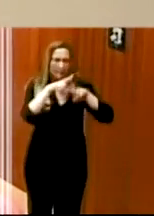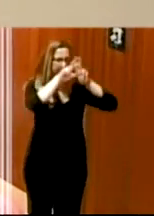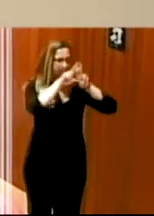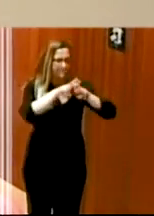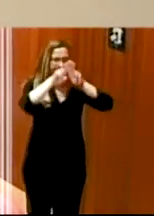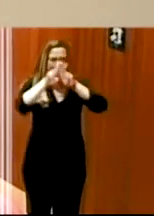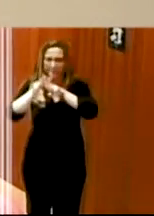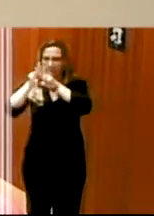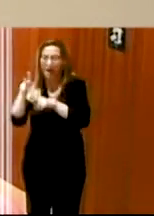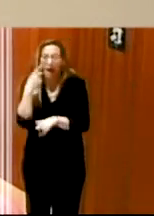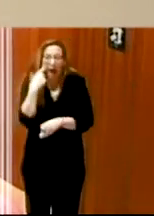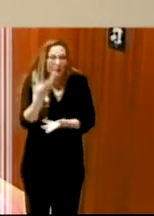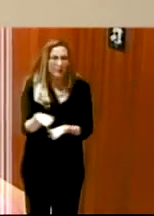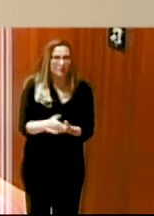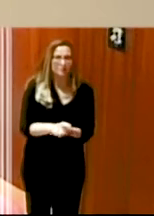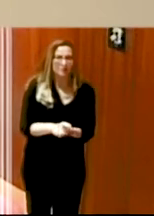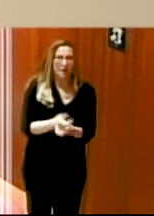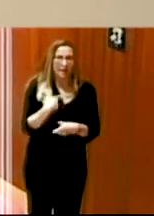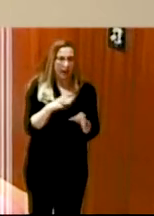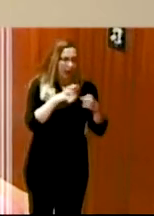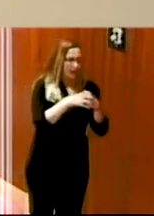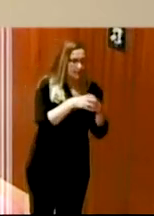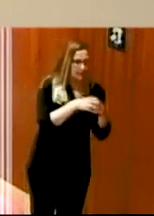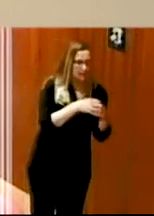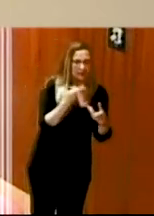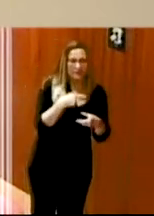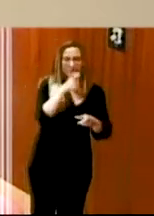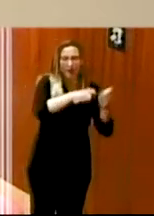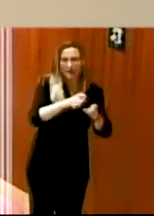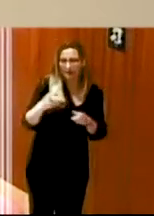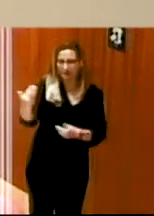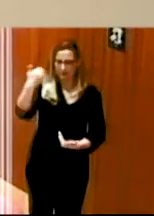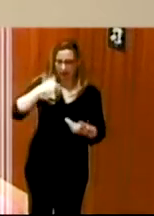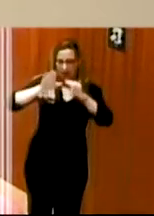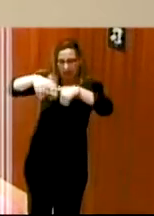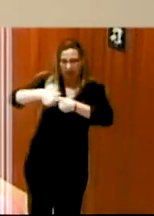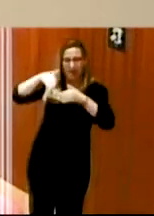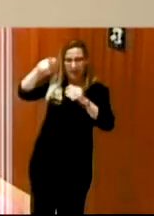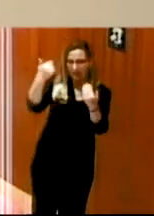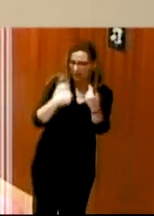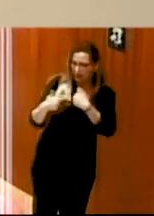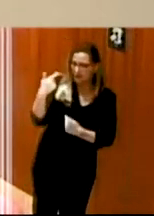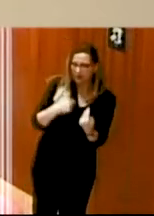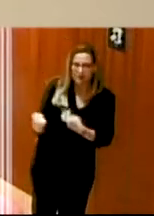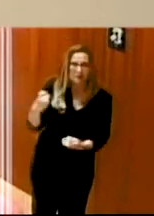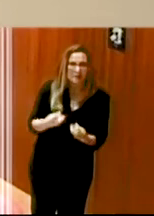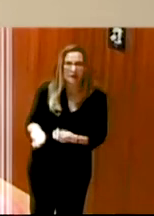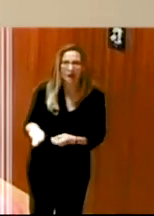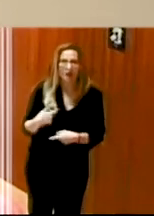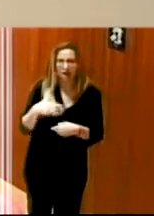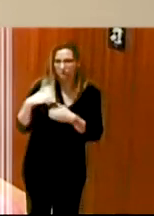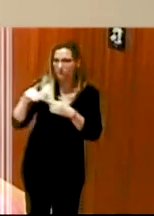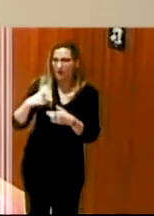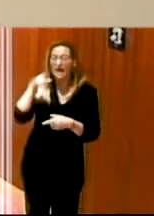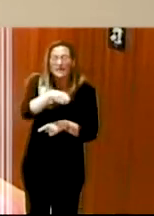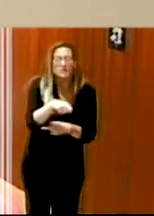todo el mundo. La gente del equipo, la gente de fuera, la gente que asistía, las personas con discapacidad. Esa es la manera de avanzar, preguntar